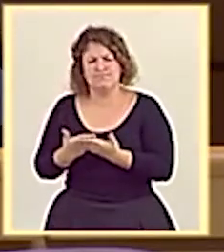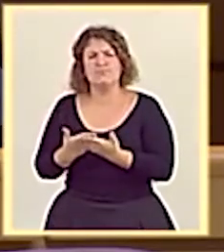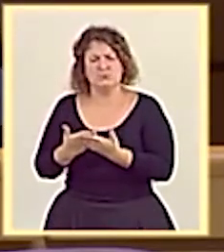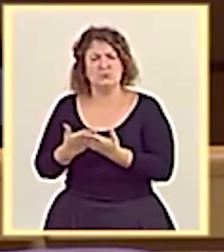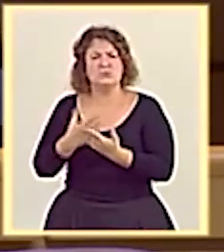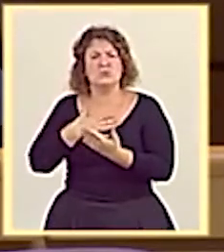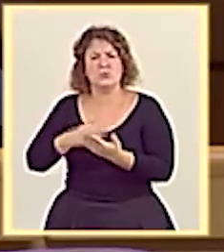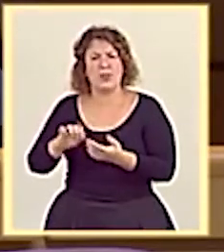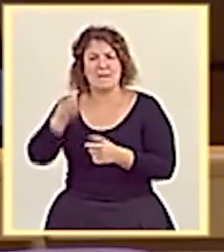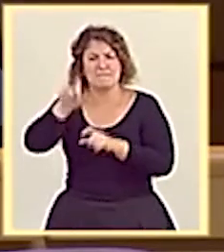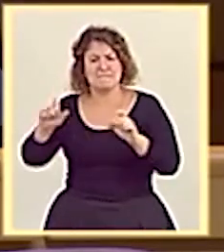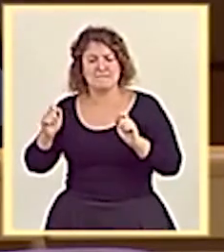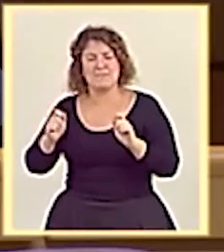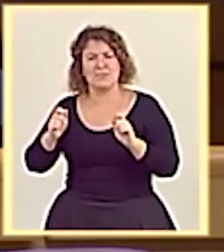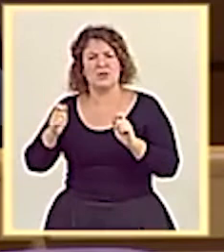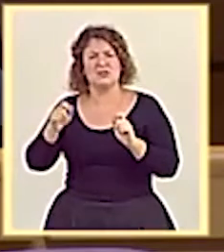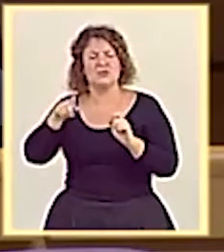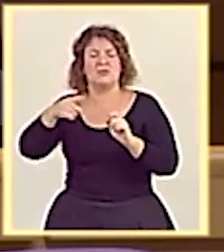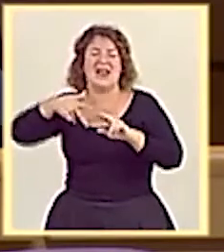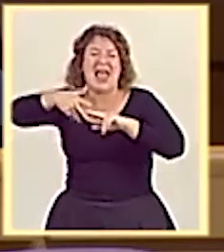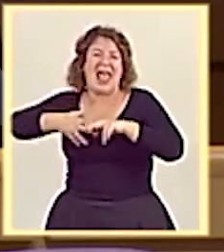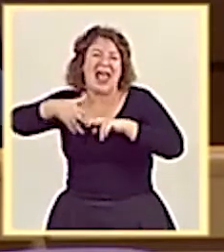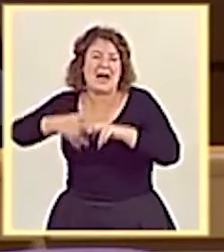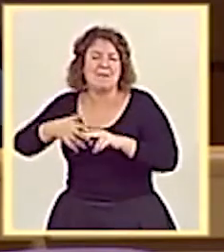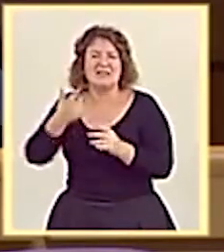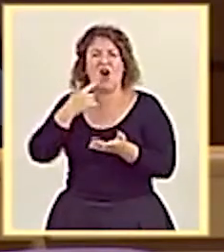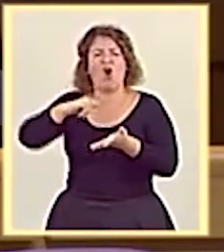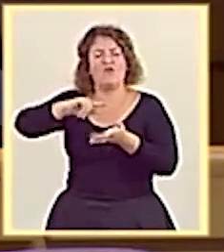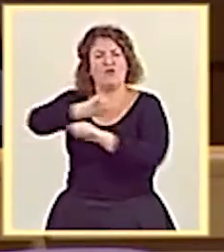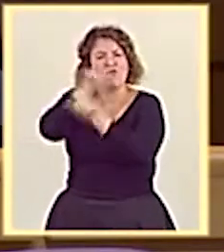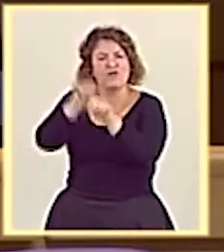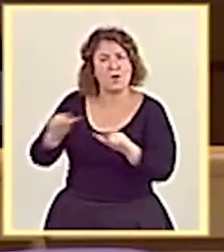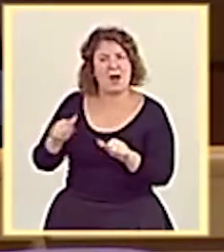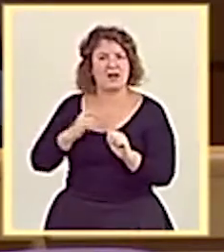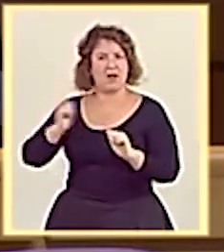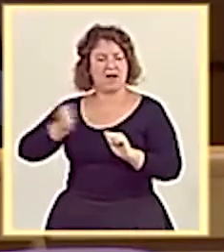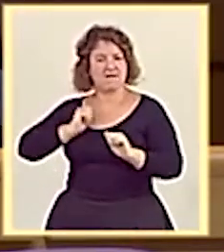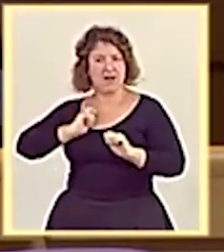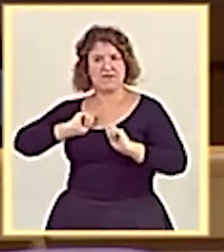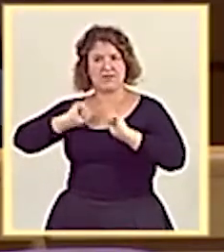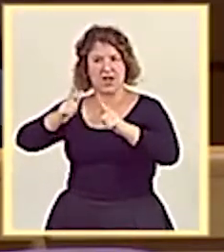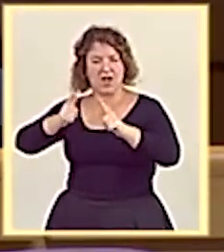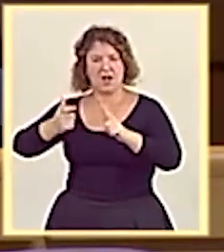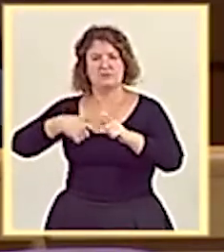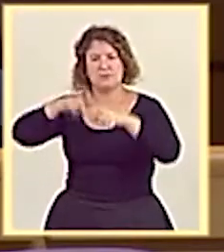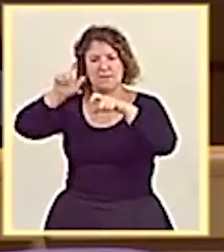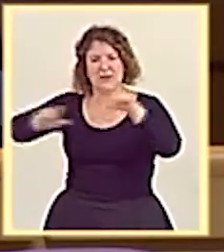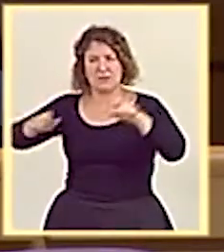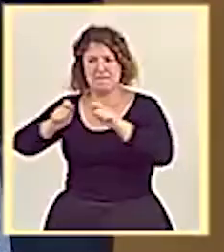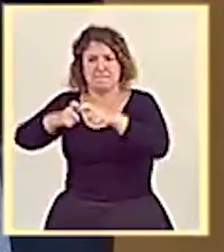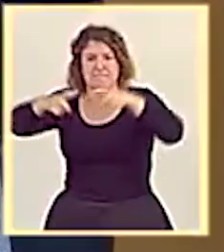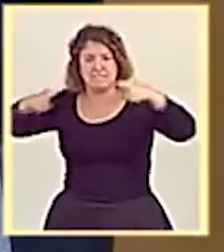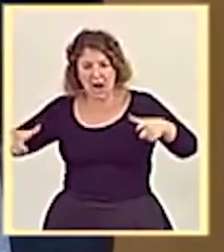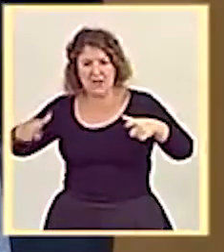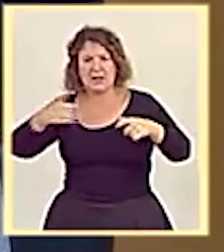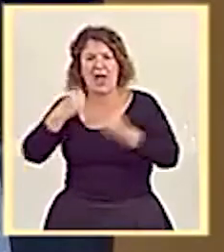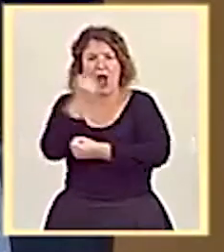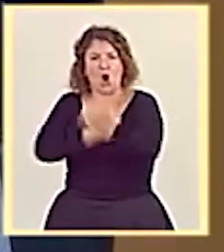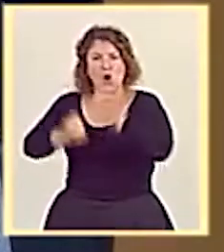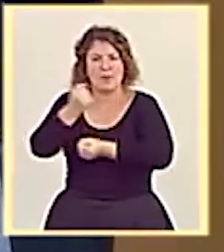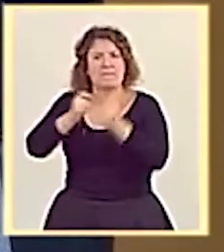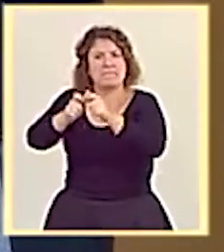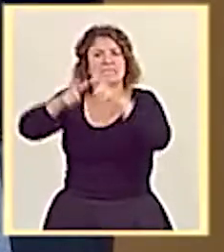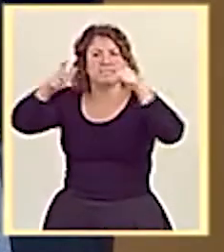solo revertir la población, sino generar actividad económica en estos lugares y le agradecemos. Reitero el agradecimiento